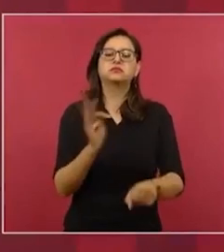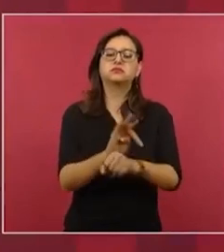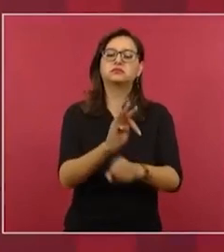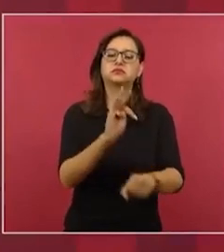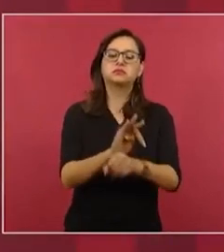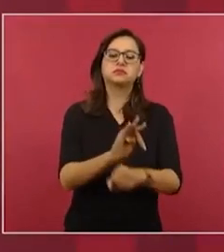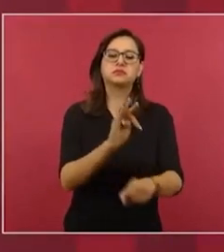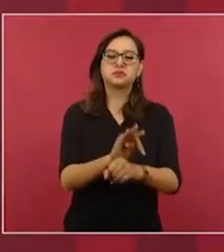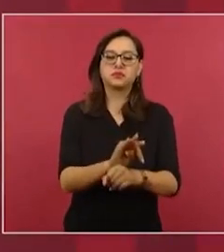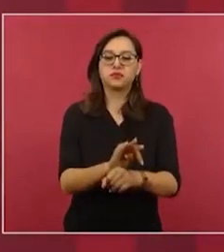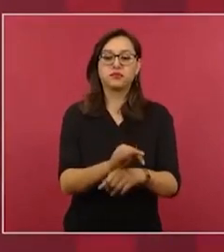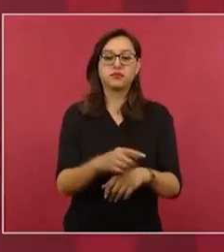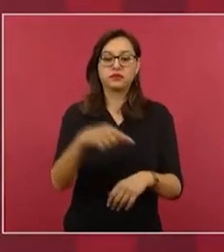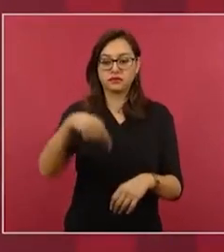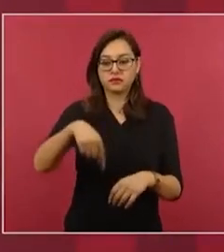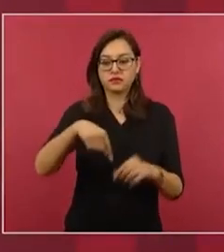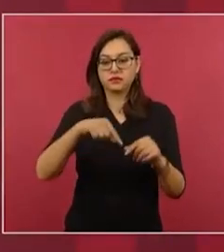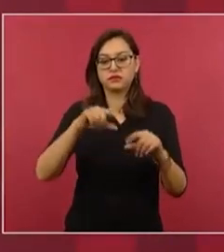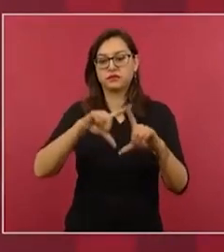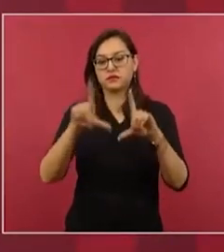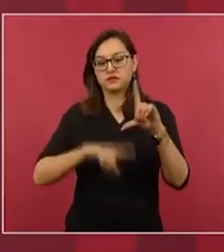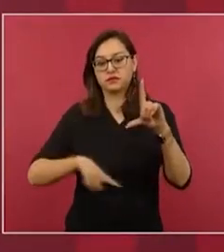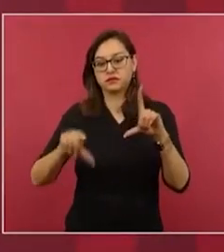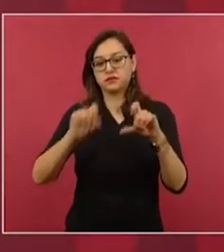nacionales y extranjeras